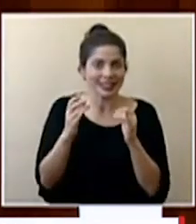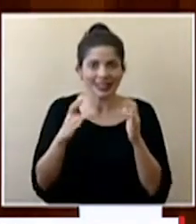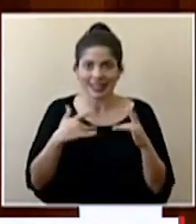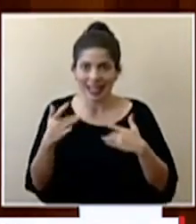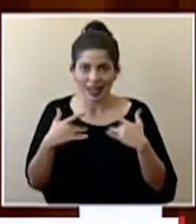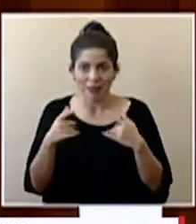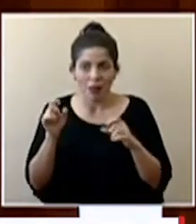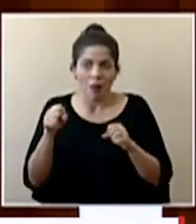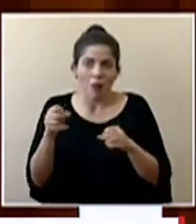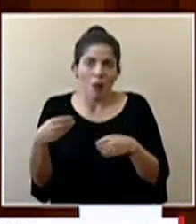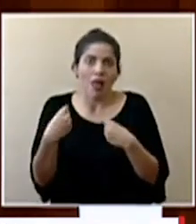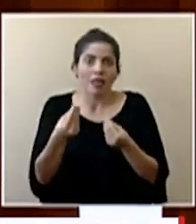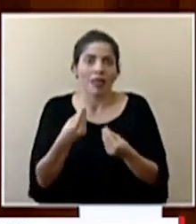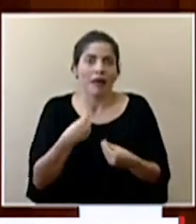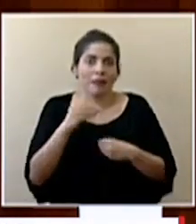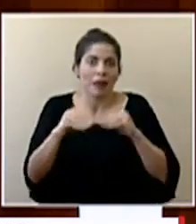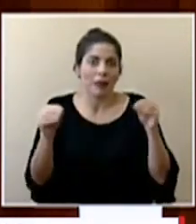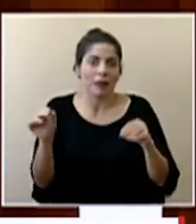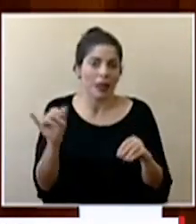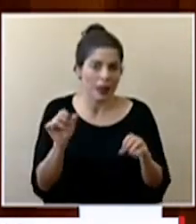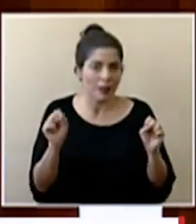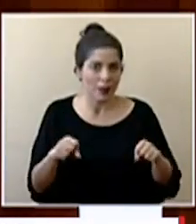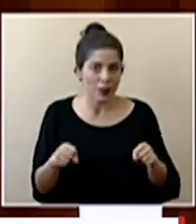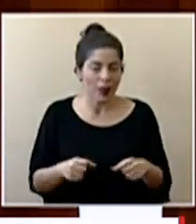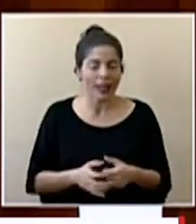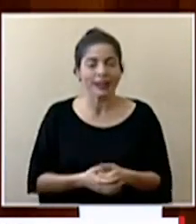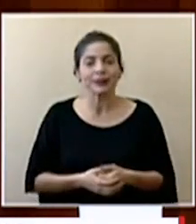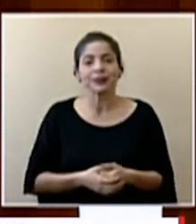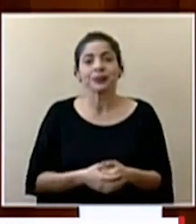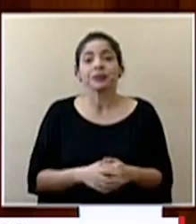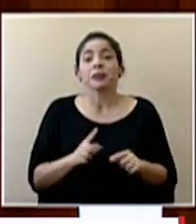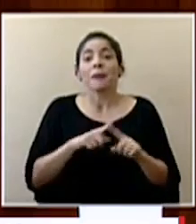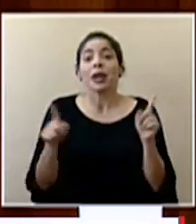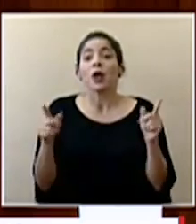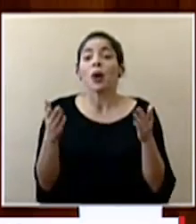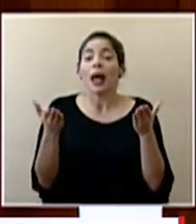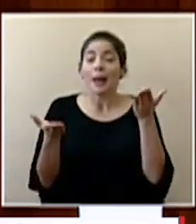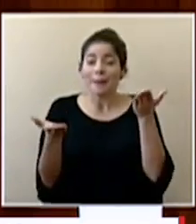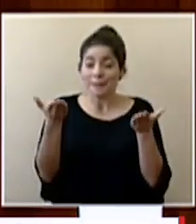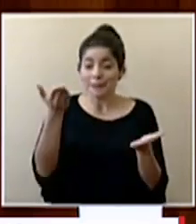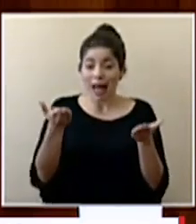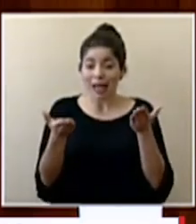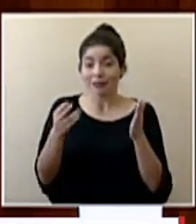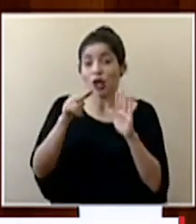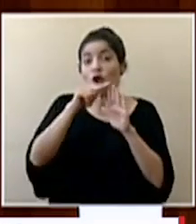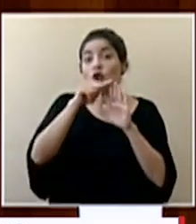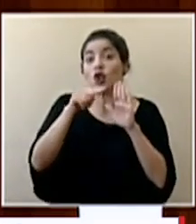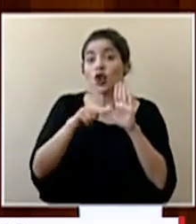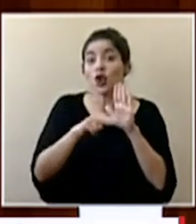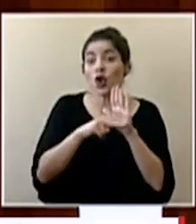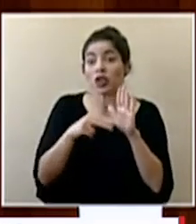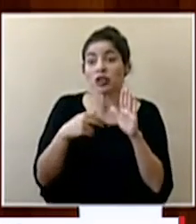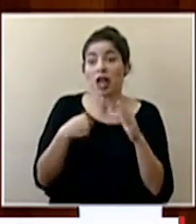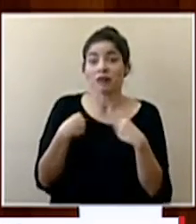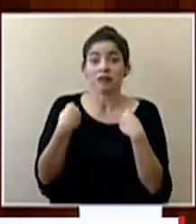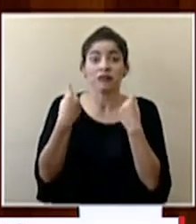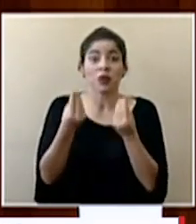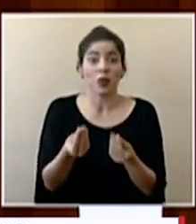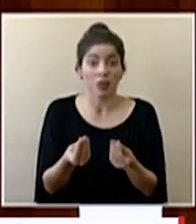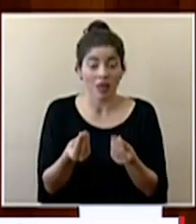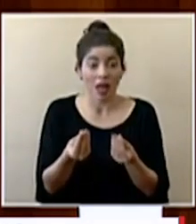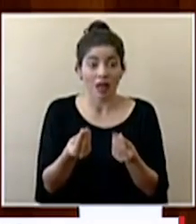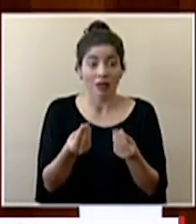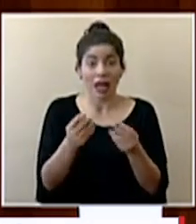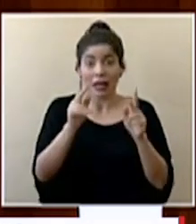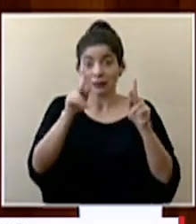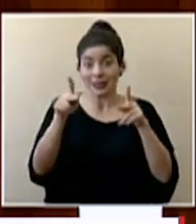pueden originar también transmisiones pero el balance y la calificación que yo le doy a